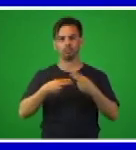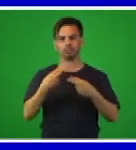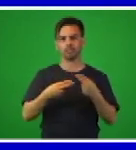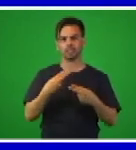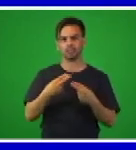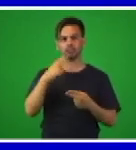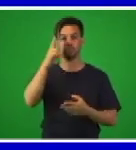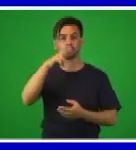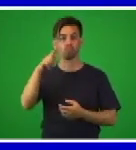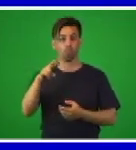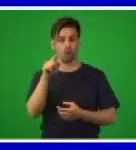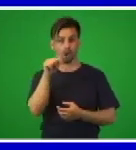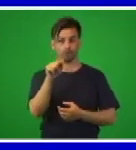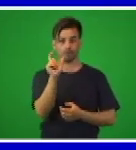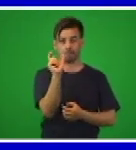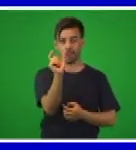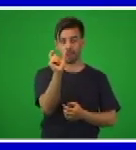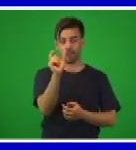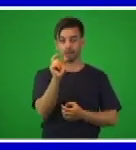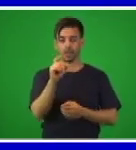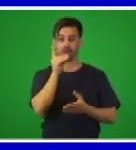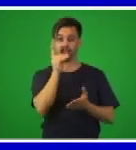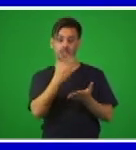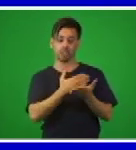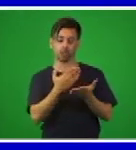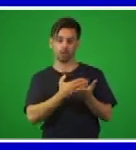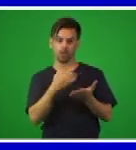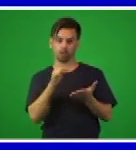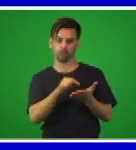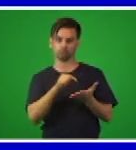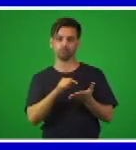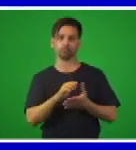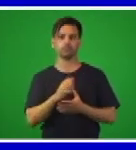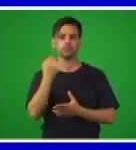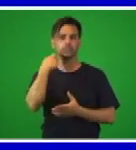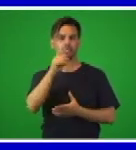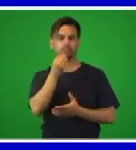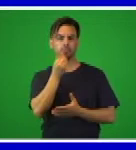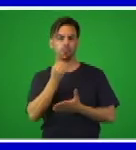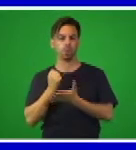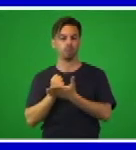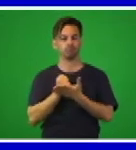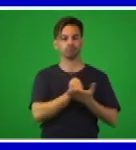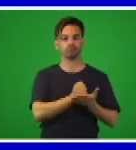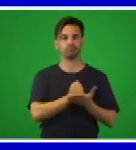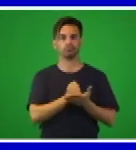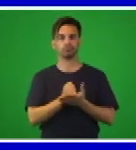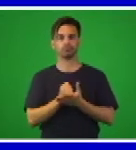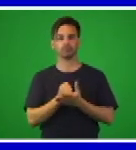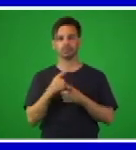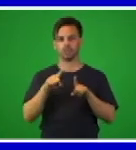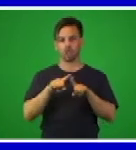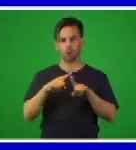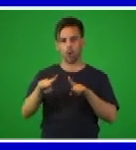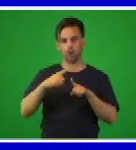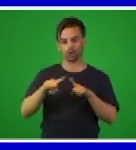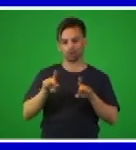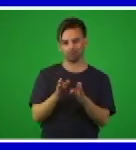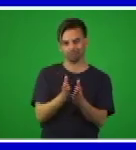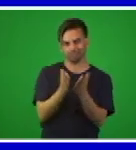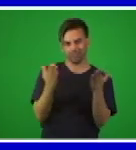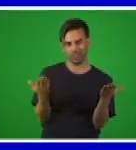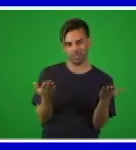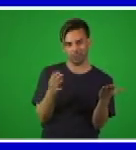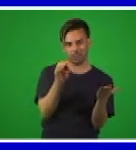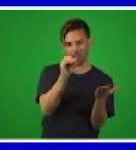ortográfico, que es un material que con sus maestros ustedes utilizan en sus aulas y les permite poder recordar estas